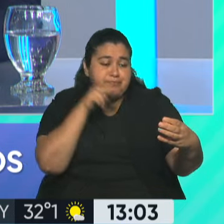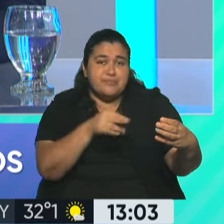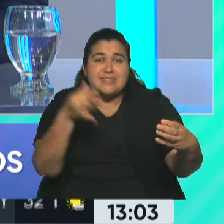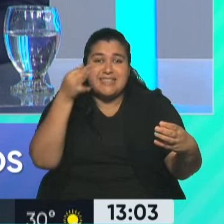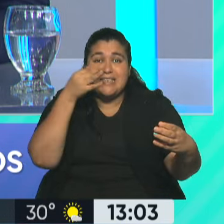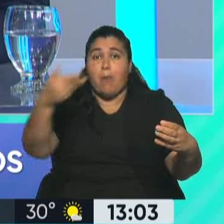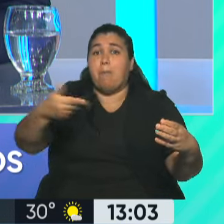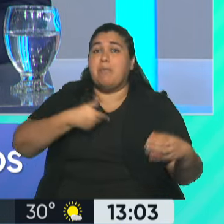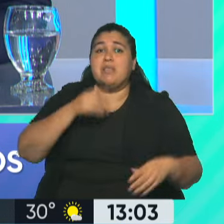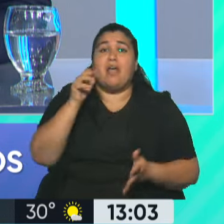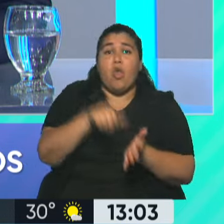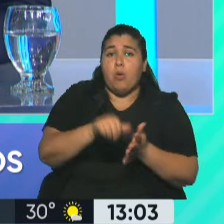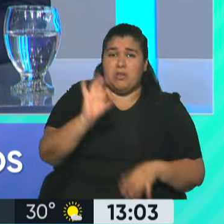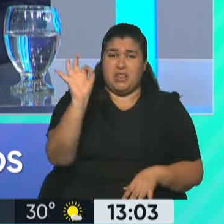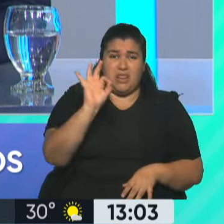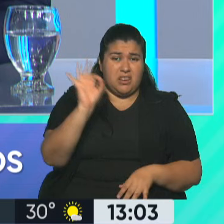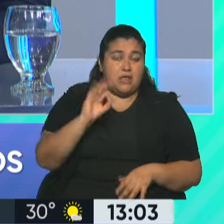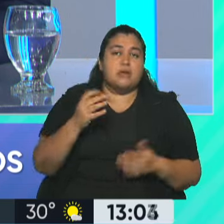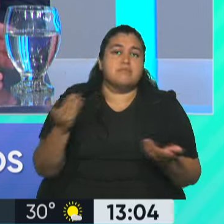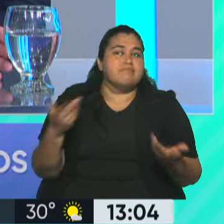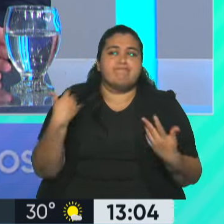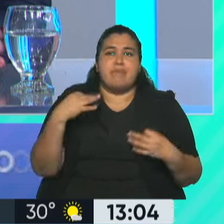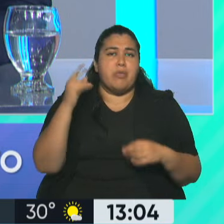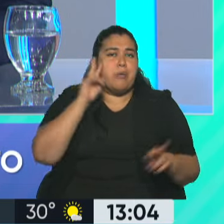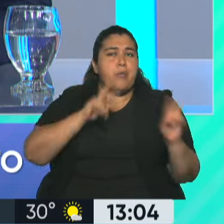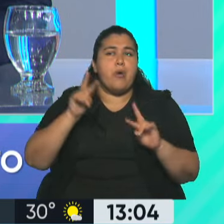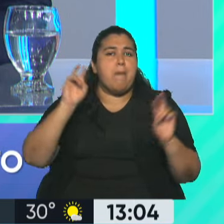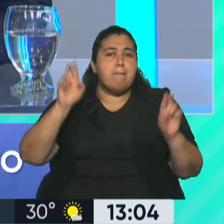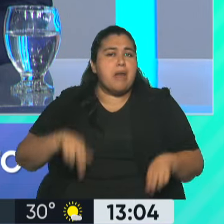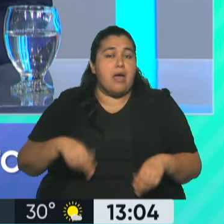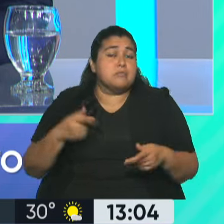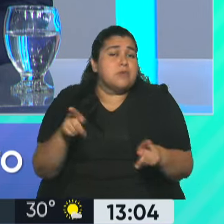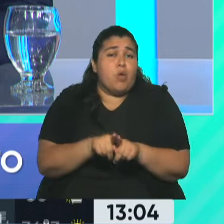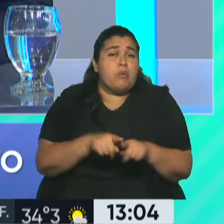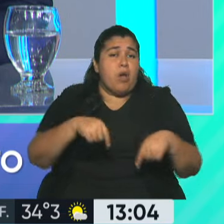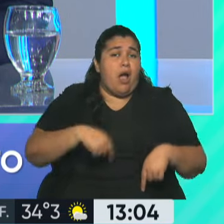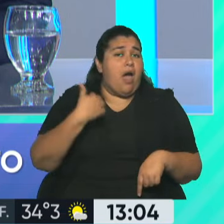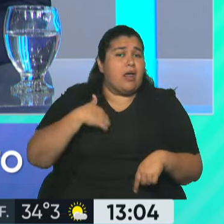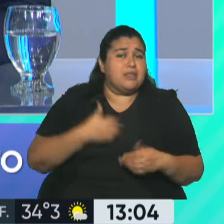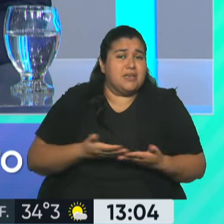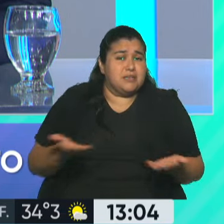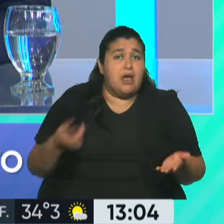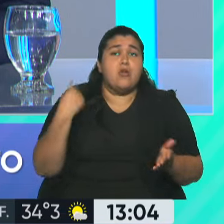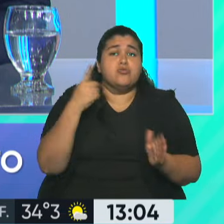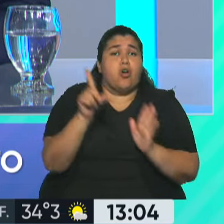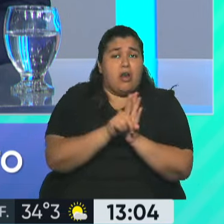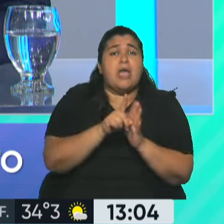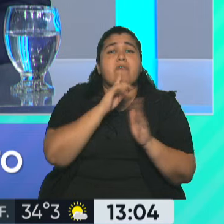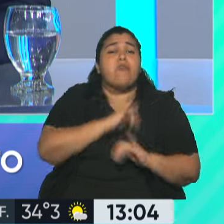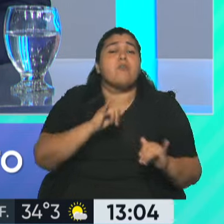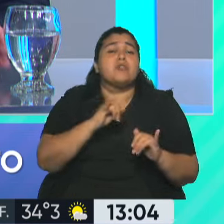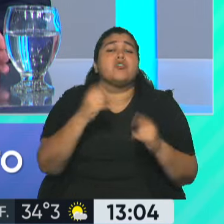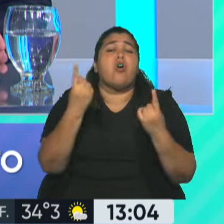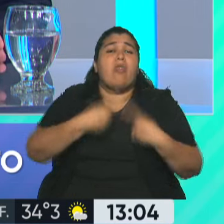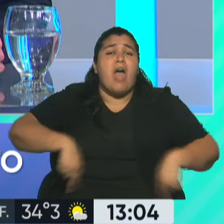DNI. Evidentemente había que hacer algo y es justamente lo que pasa en Argentina. Tenemos una ley de protección de datos personales